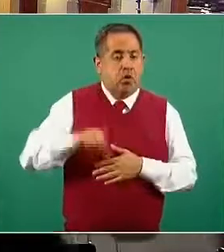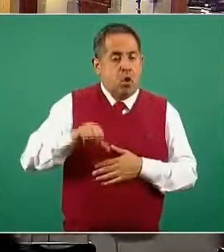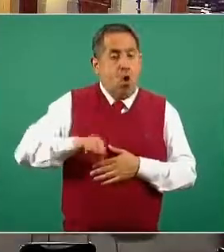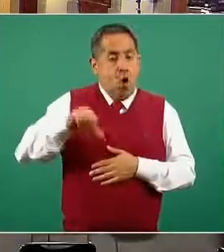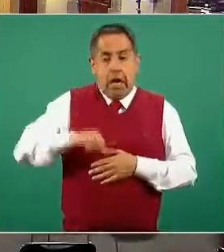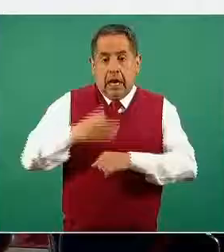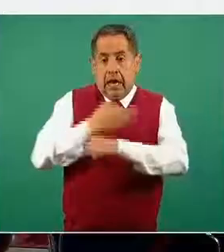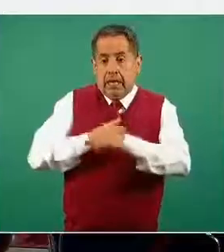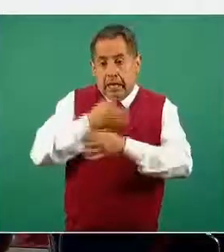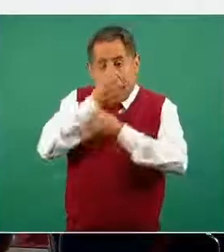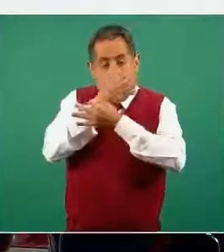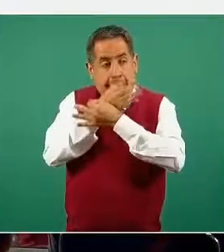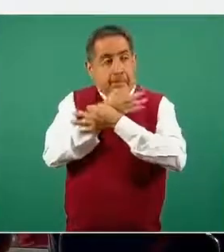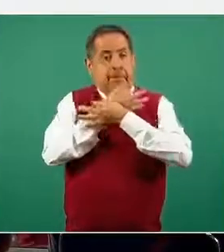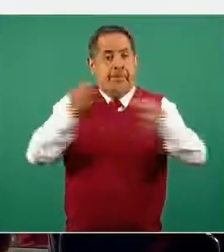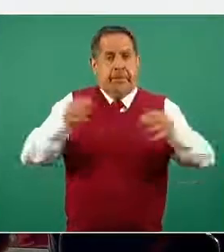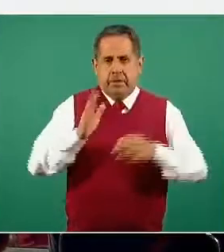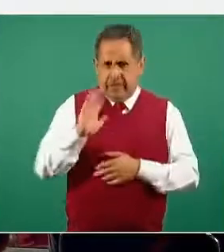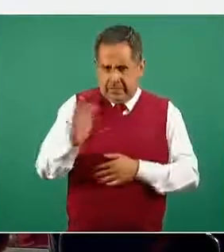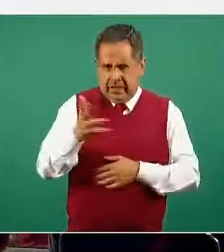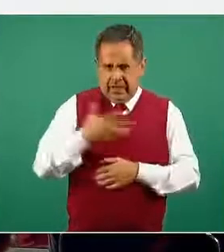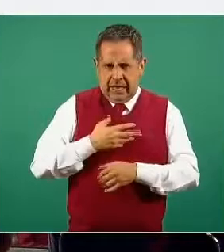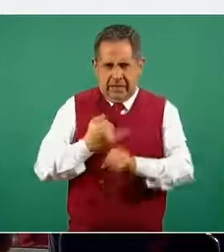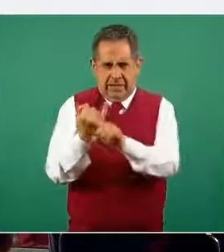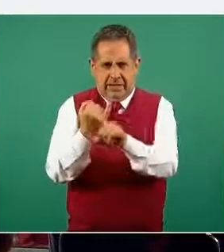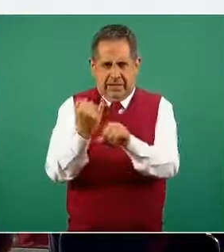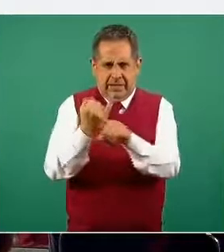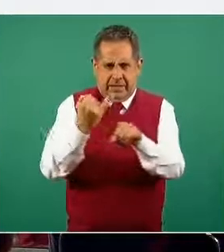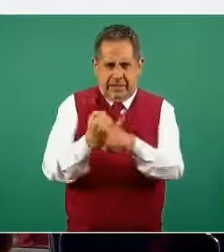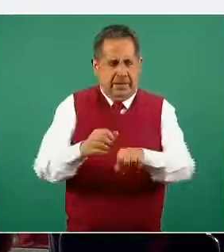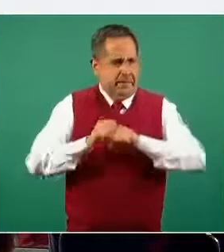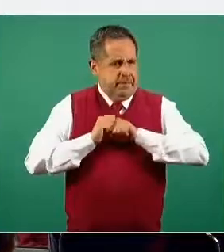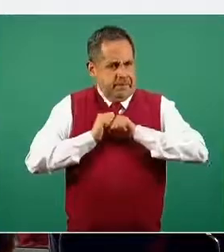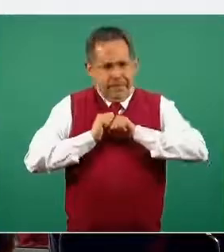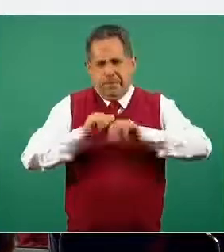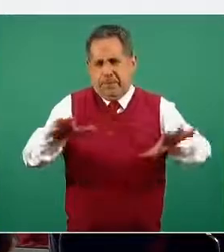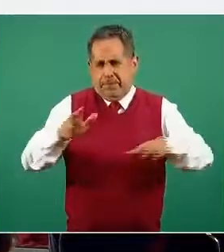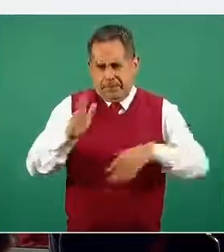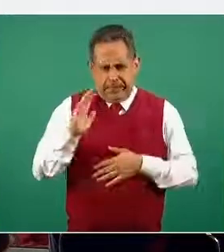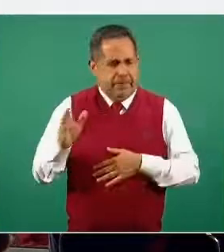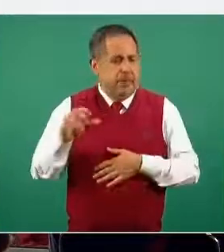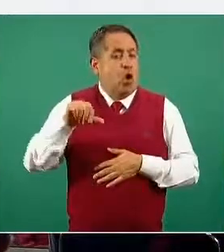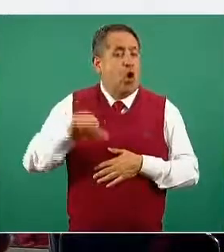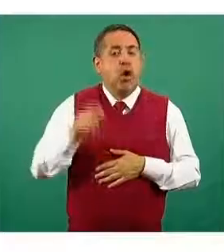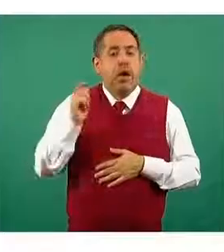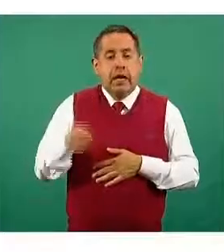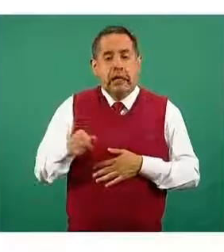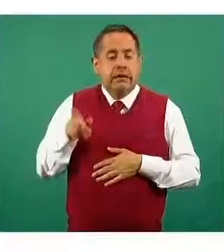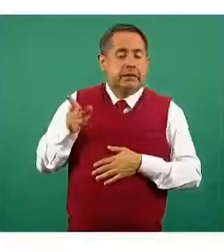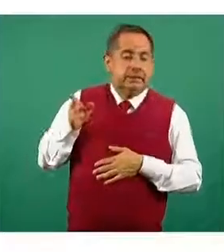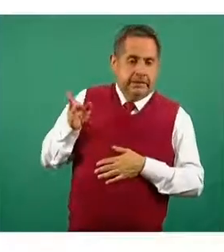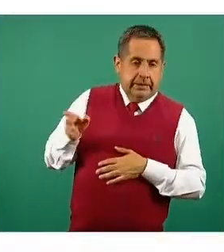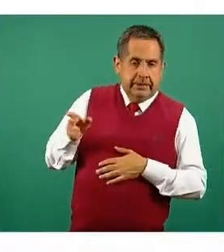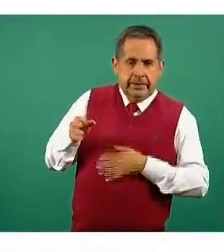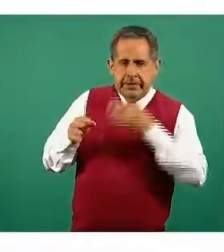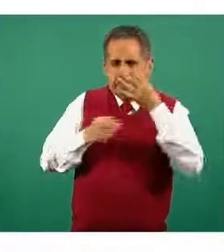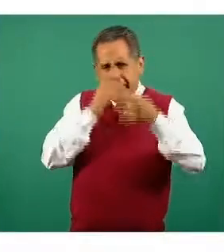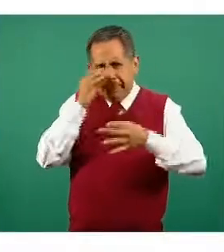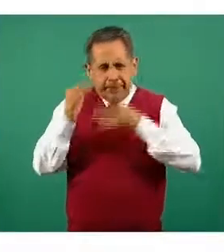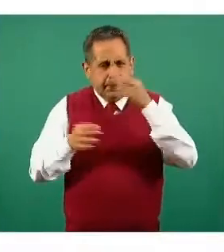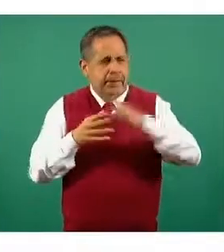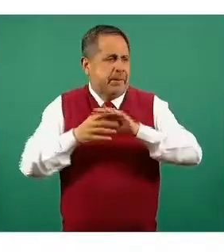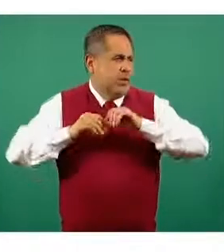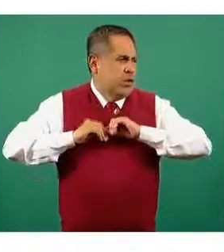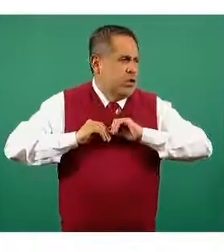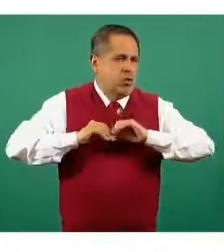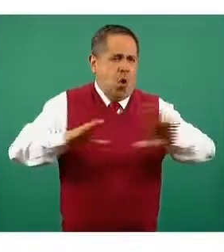hizo público, está en las páginas oficiales de la Secretaría y la Dirección General de Epidemiología y se difunde también a través de